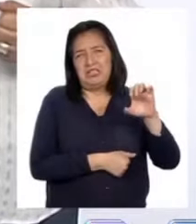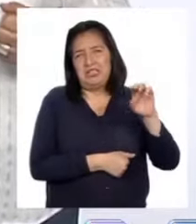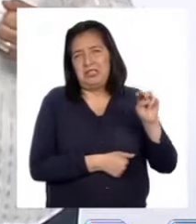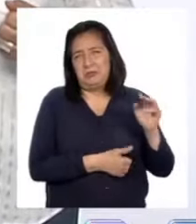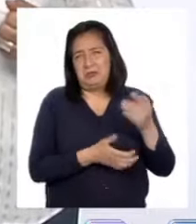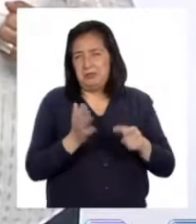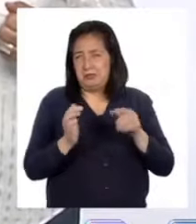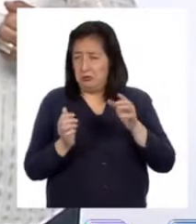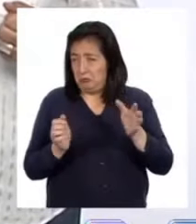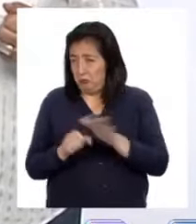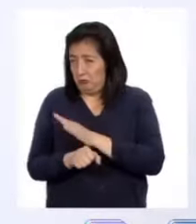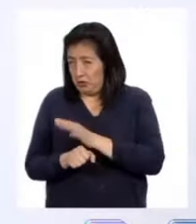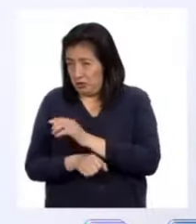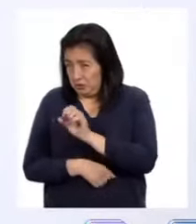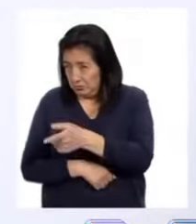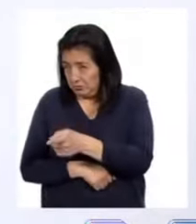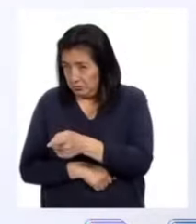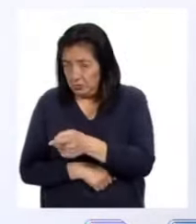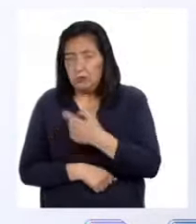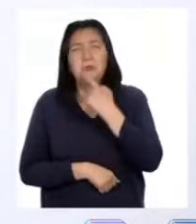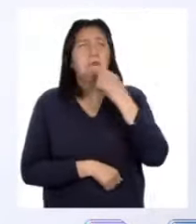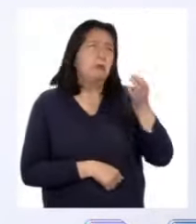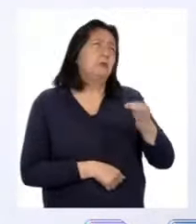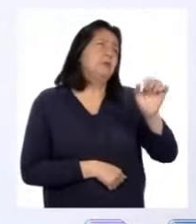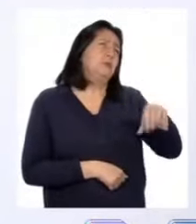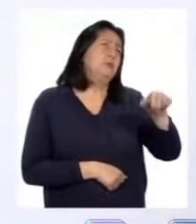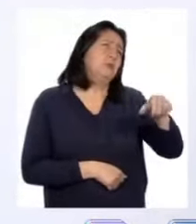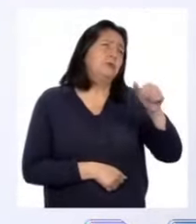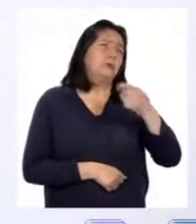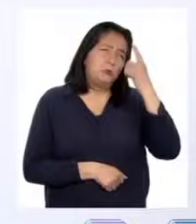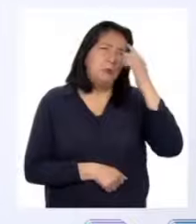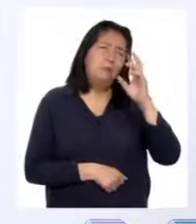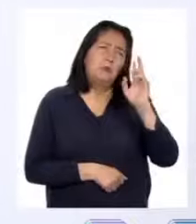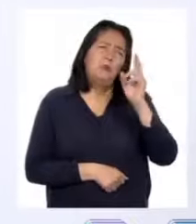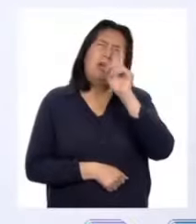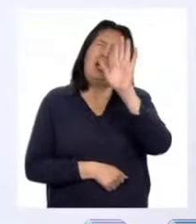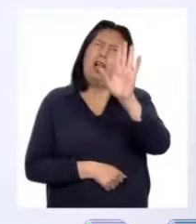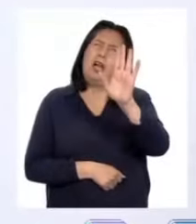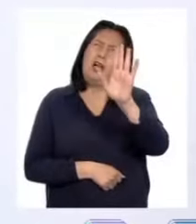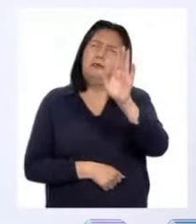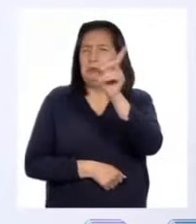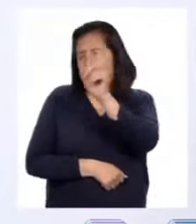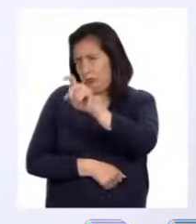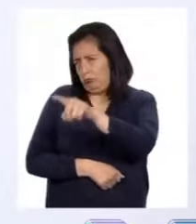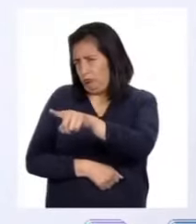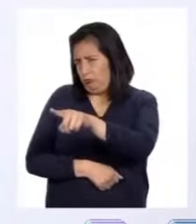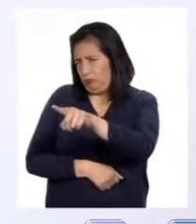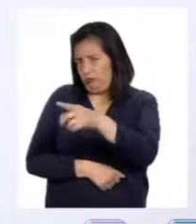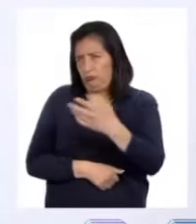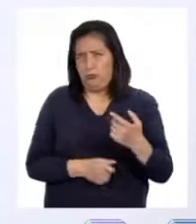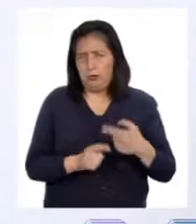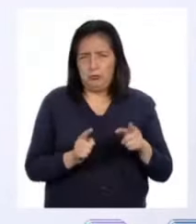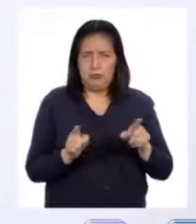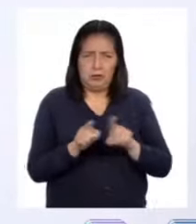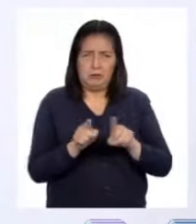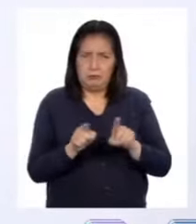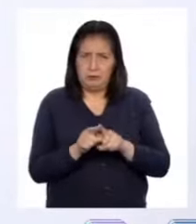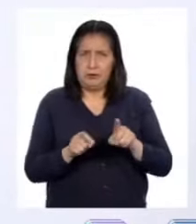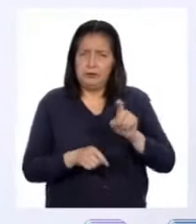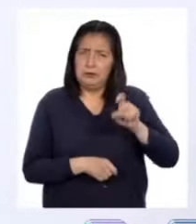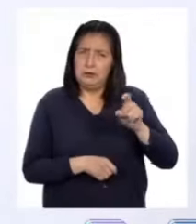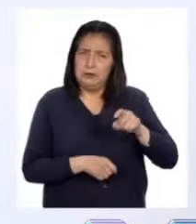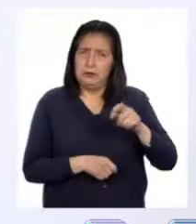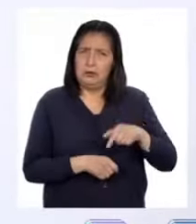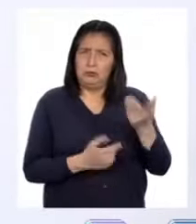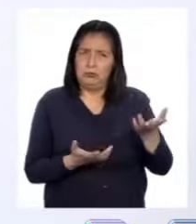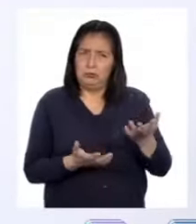¿Será suficiente? Yo creo que sí, profesora. Pero tengo una consulta. ¿No deberíamos tomar en cuenta que debe haber